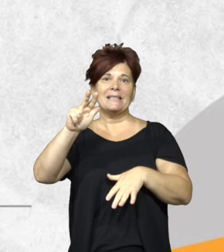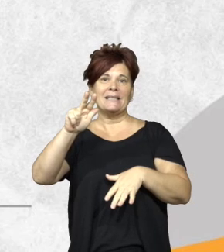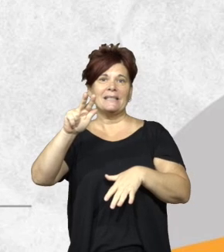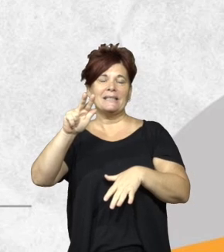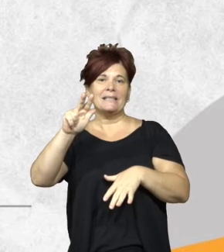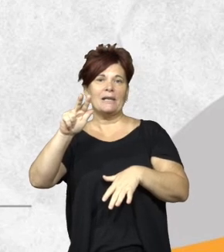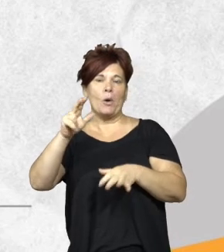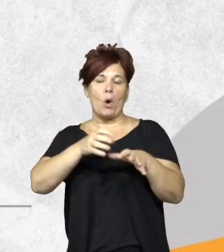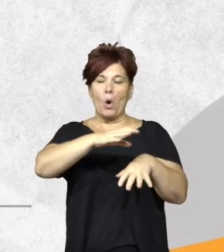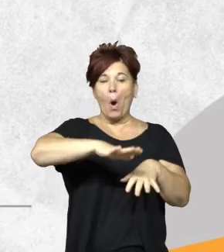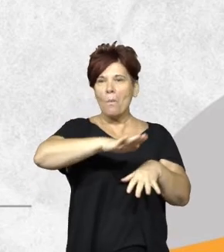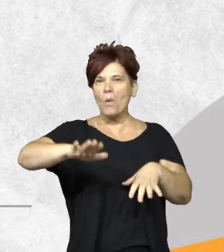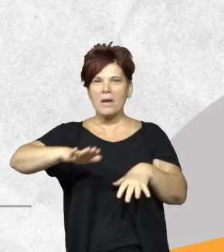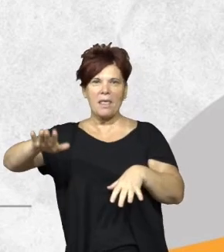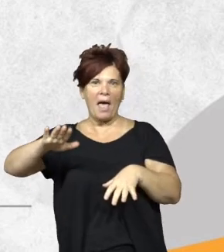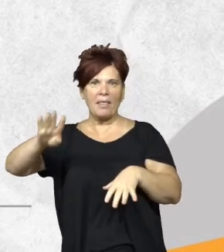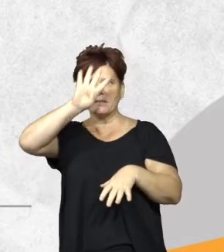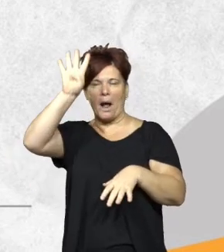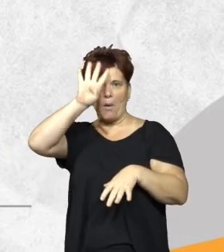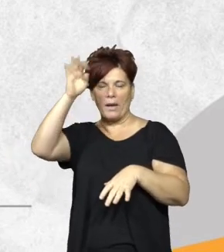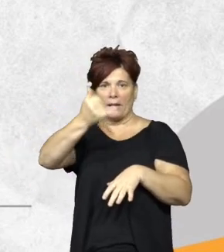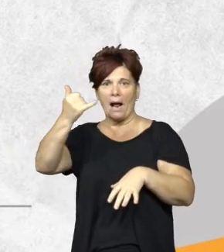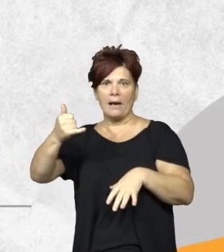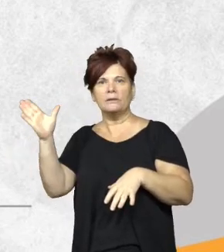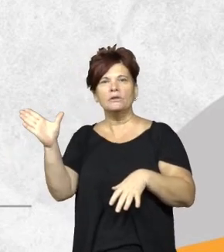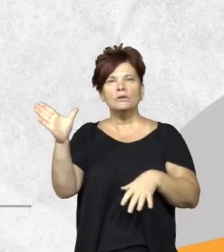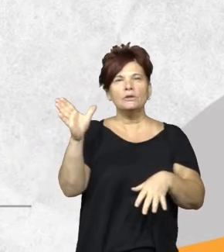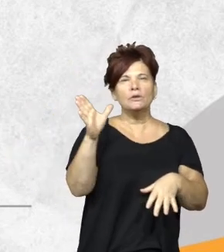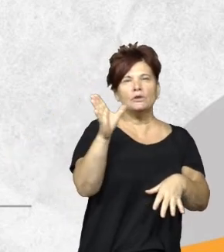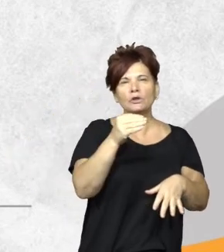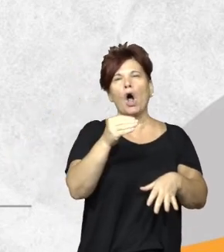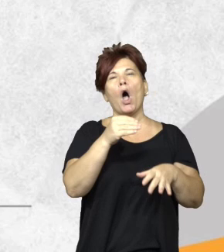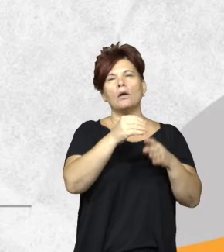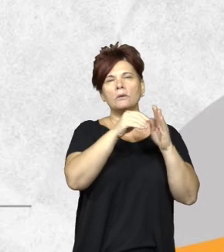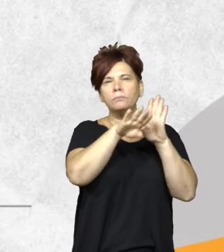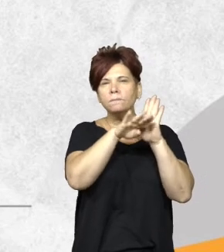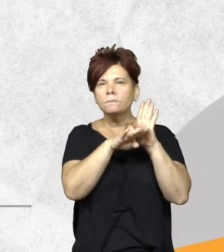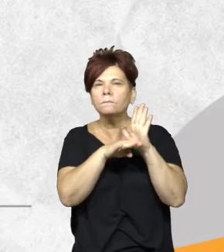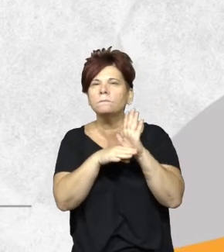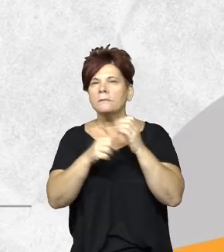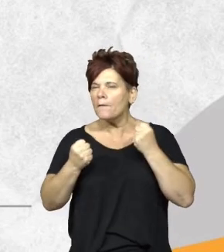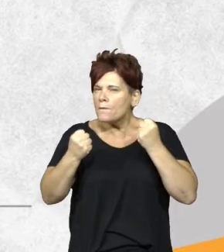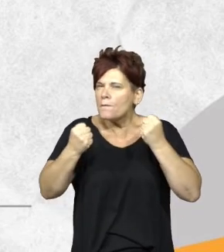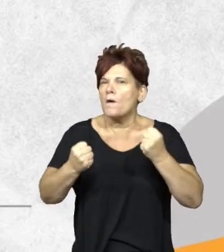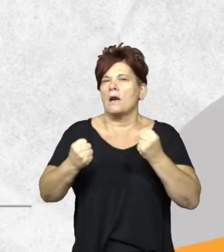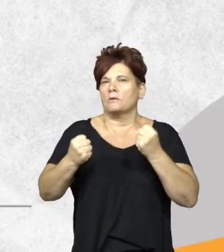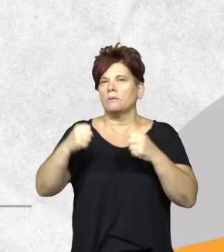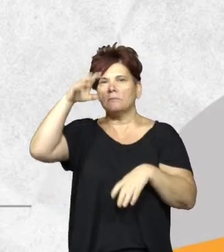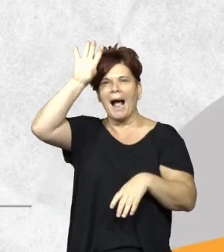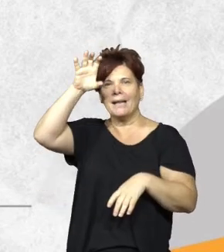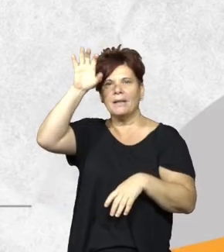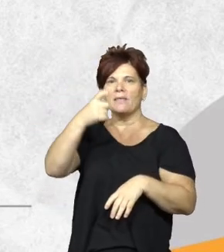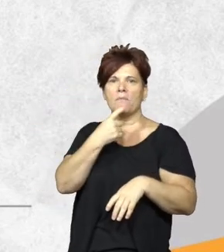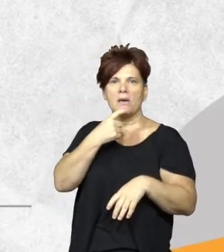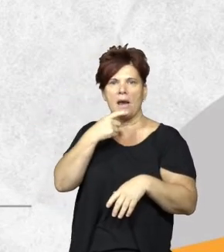personería jurídica. Entonces, realmente se han tomado todos los recaudos y se ha hecho mucho esfuerzo para que la actividad minera sea